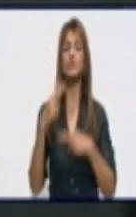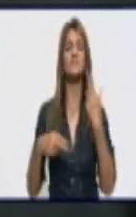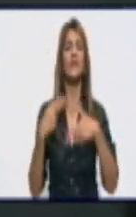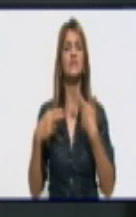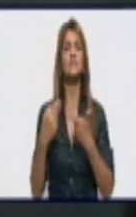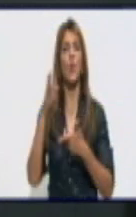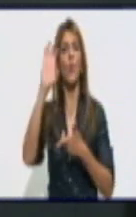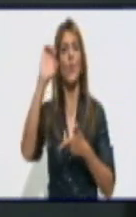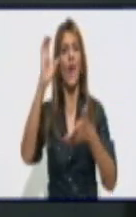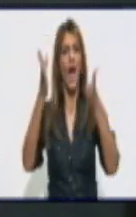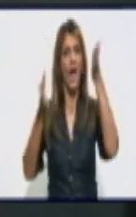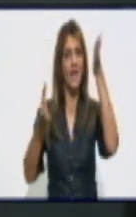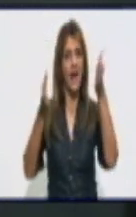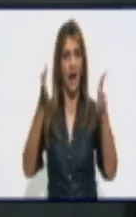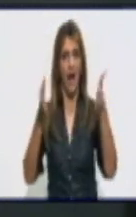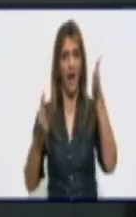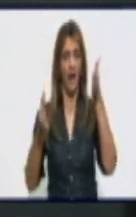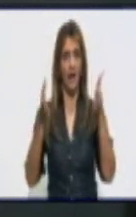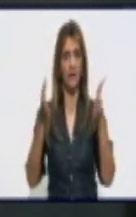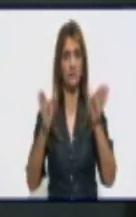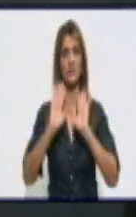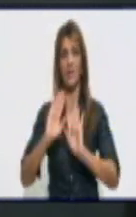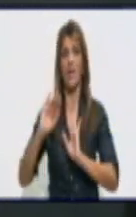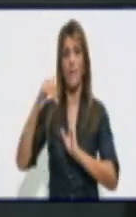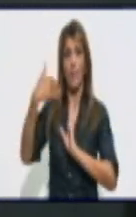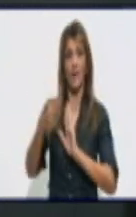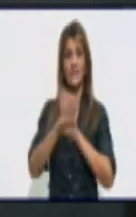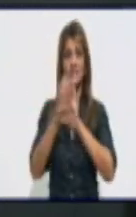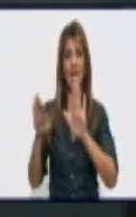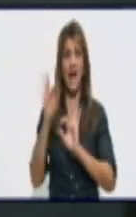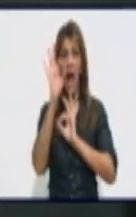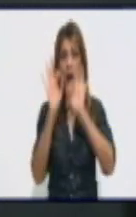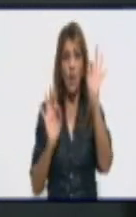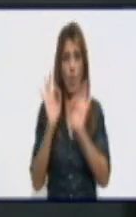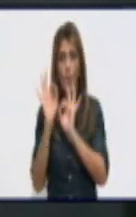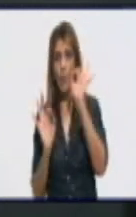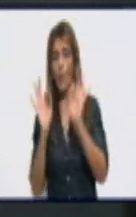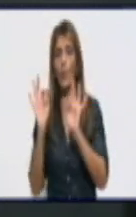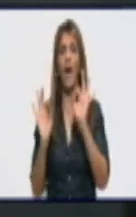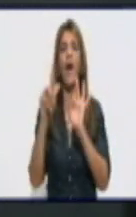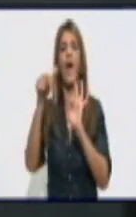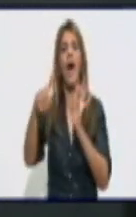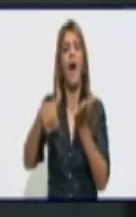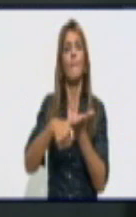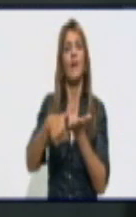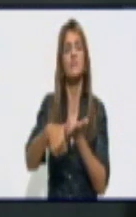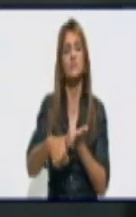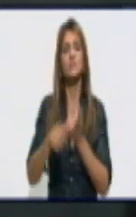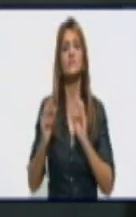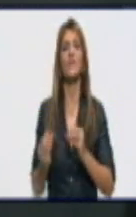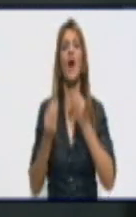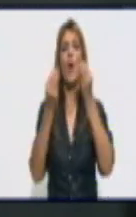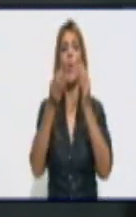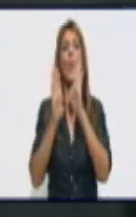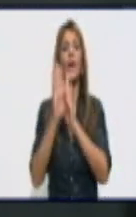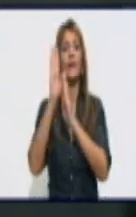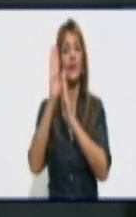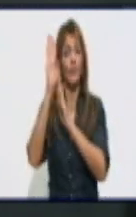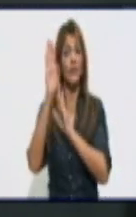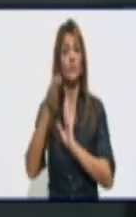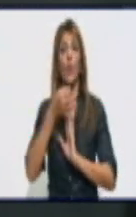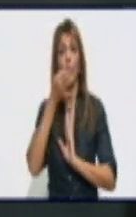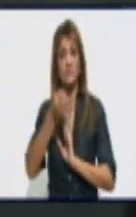que da, después que se calcula la pensión, por esa escala se le da un incremento basado en la que ya se explicó en la tarea de